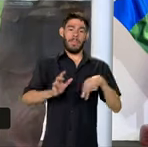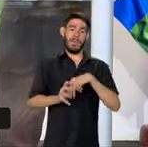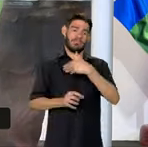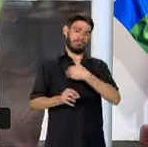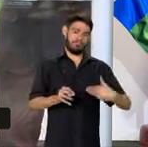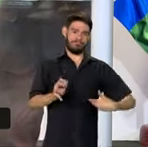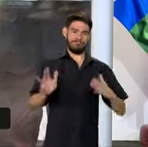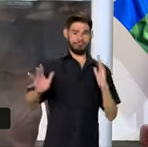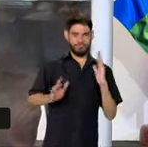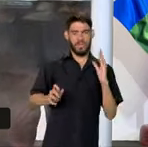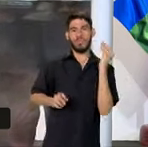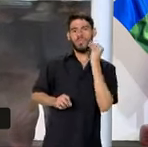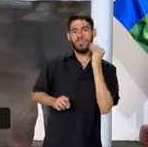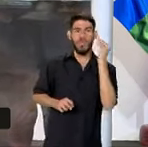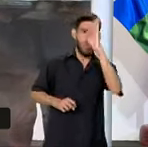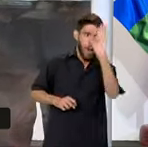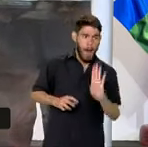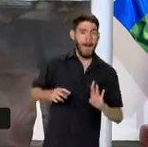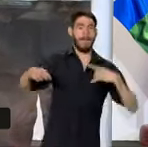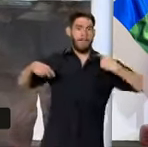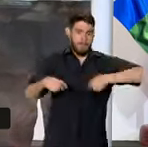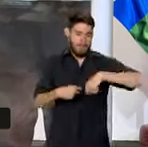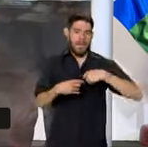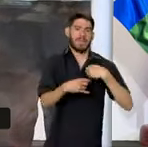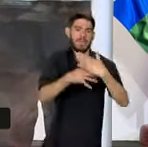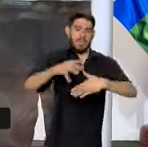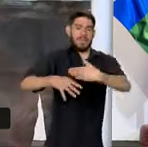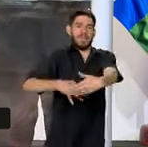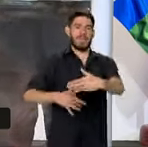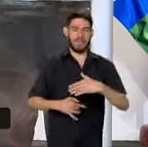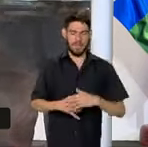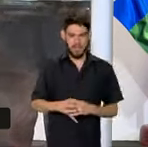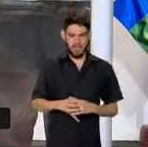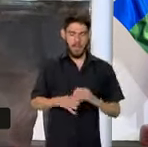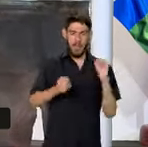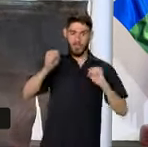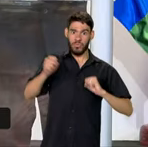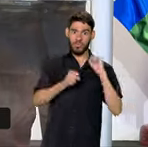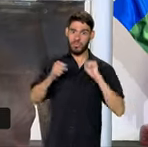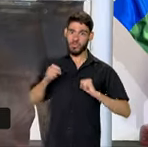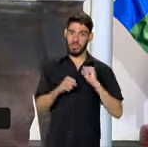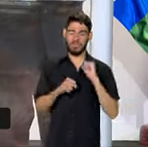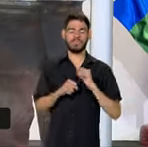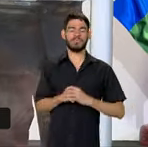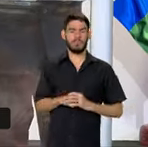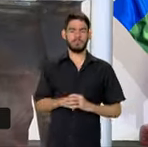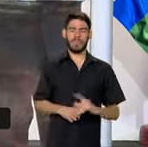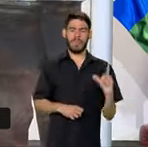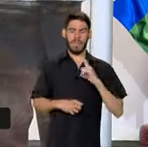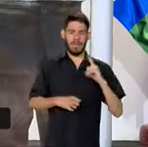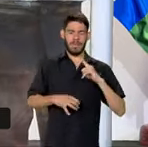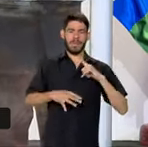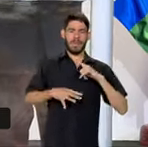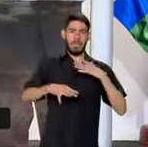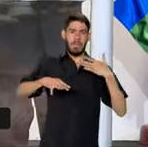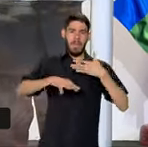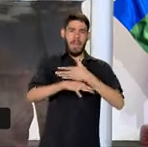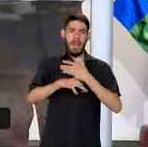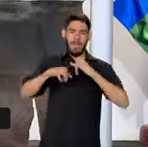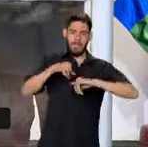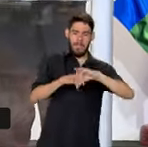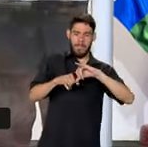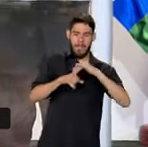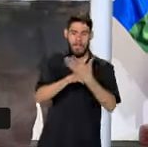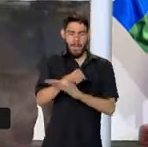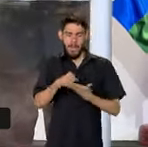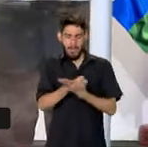y necesitamos de la experiencia del Brasil en esto, en este proceso industrializador. Estamos entrando en la química básica,